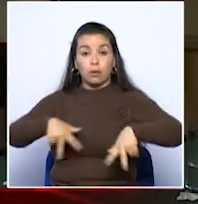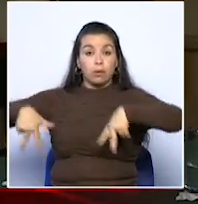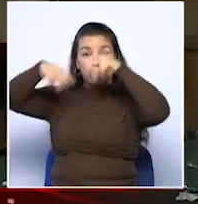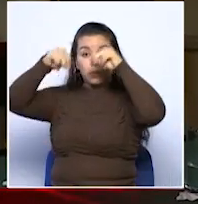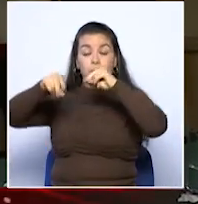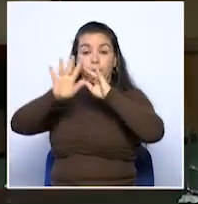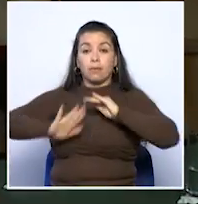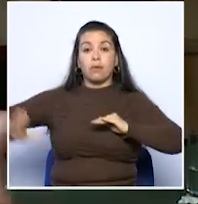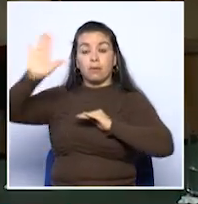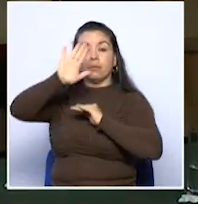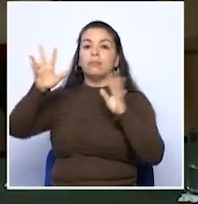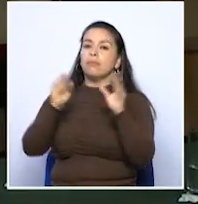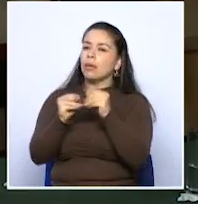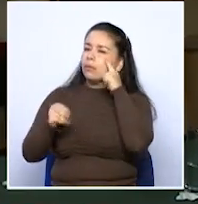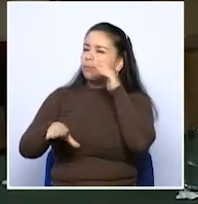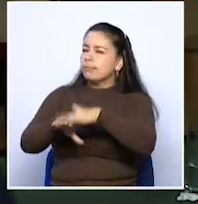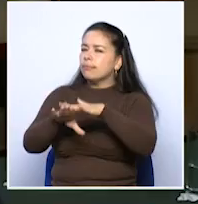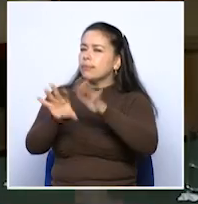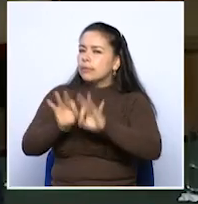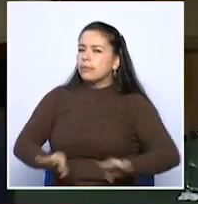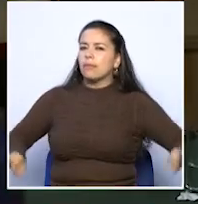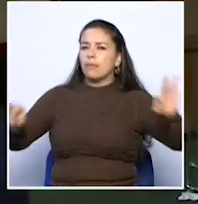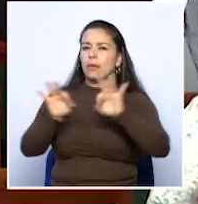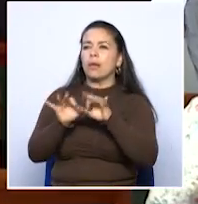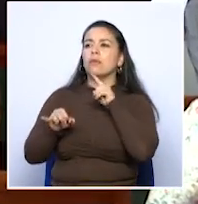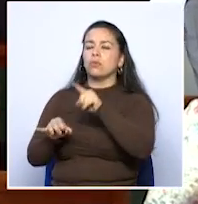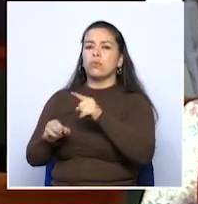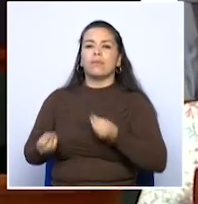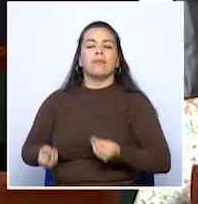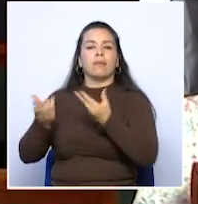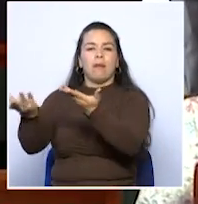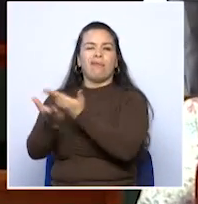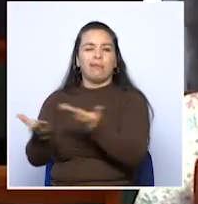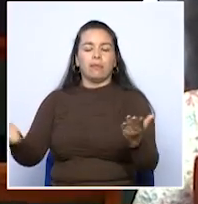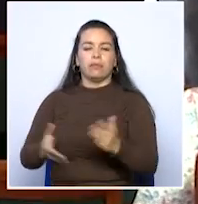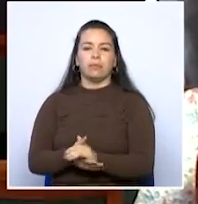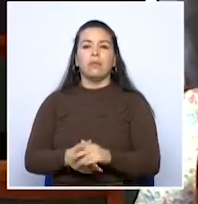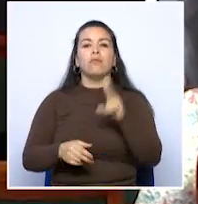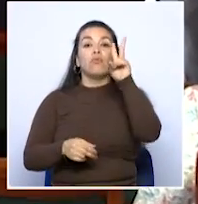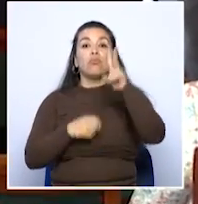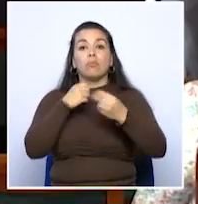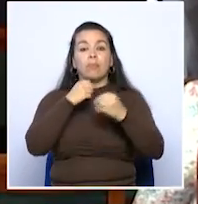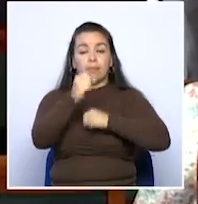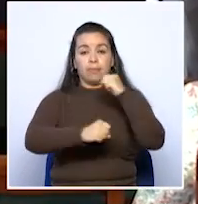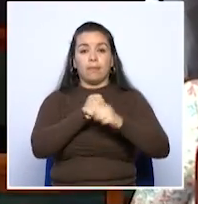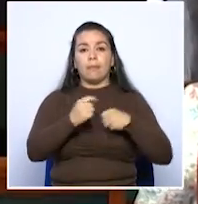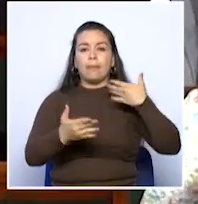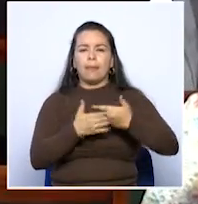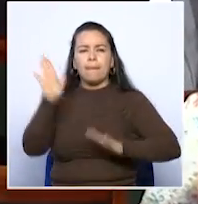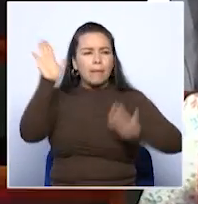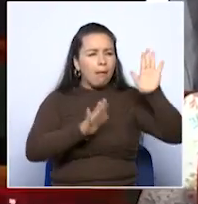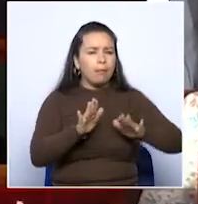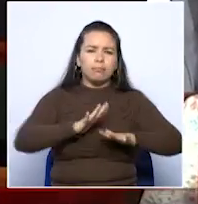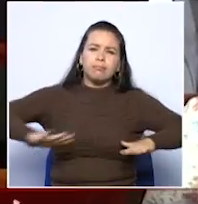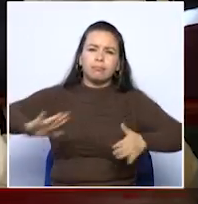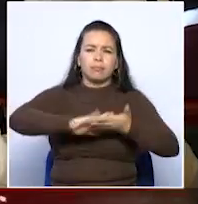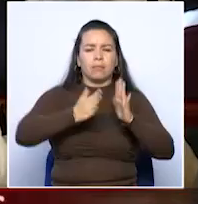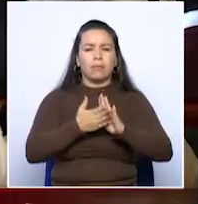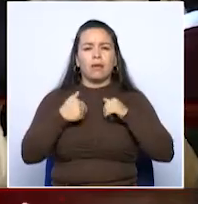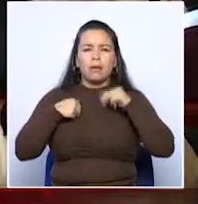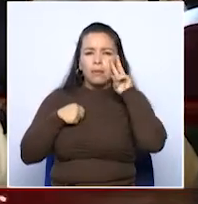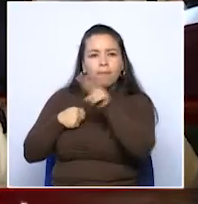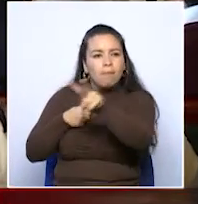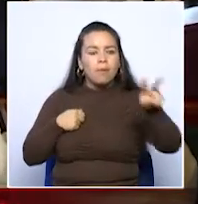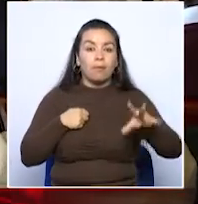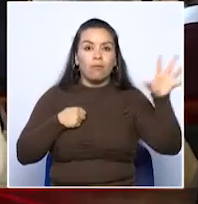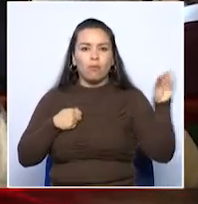una región, pero además se le llena de herramientas. Durante más de dos décadas la participación de la comunidad en la vigilancia de